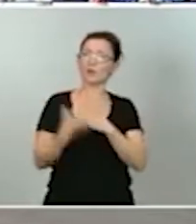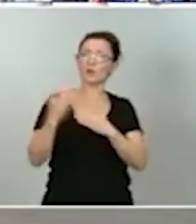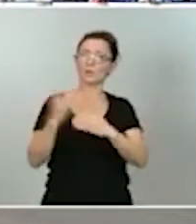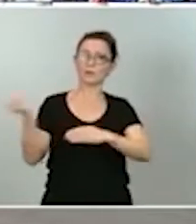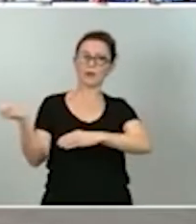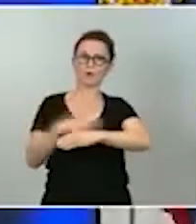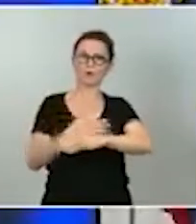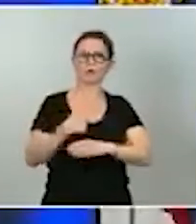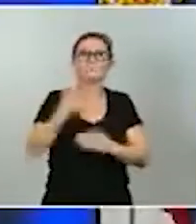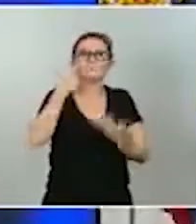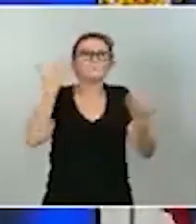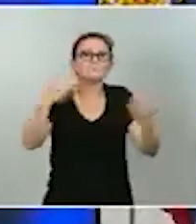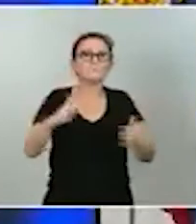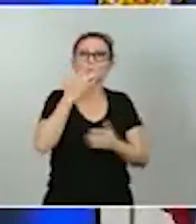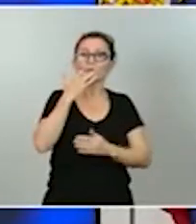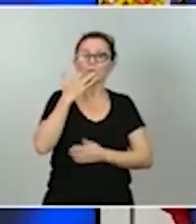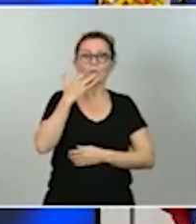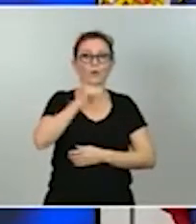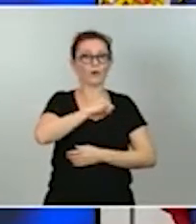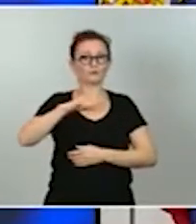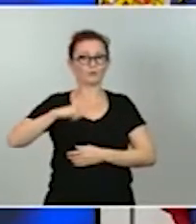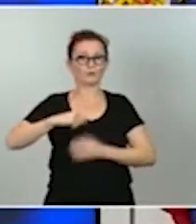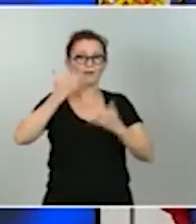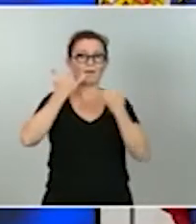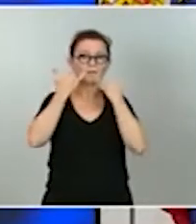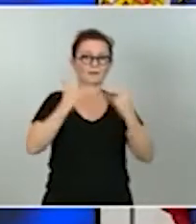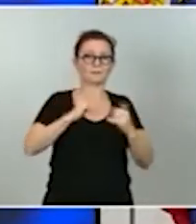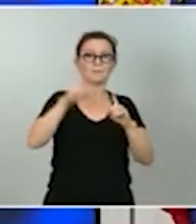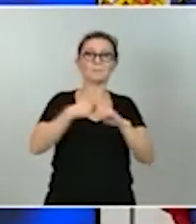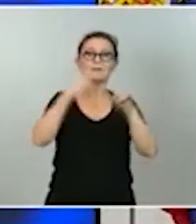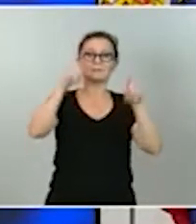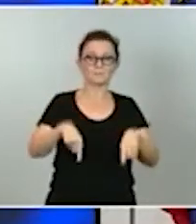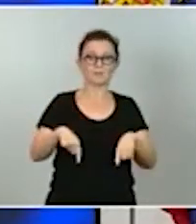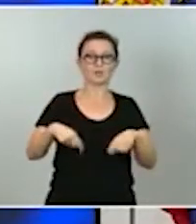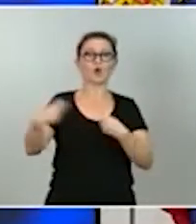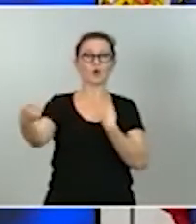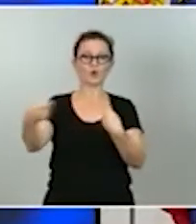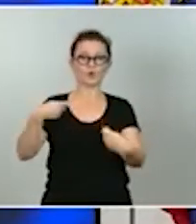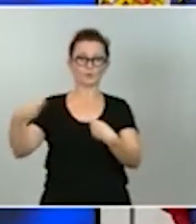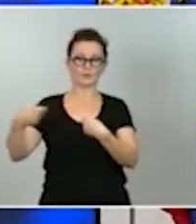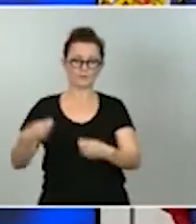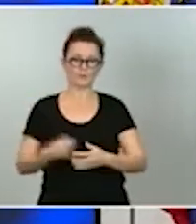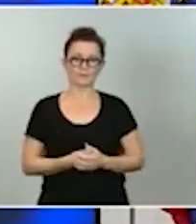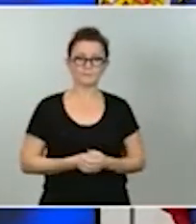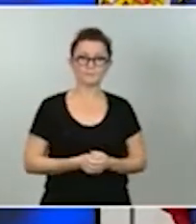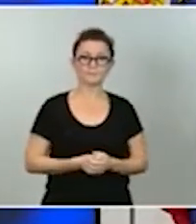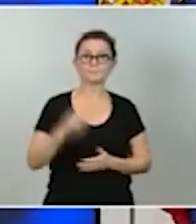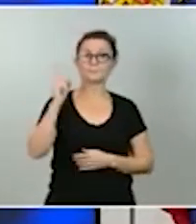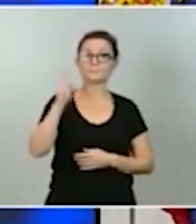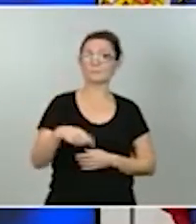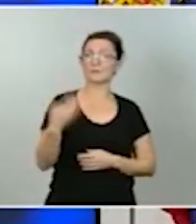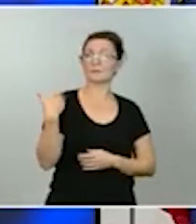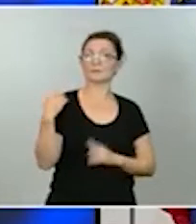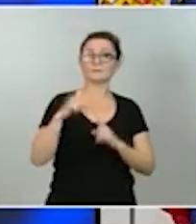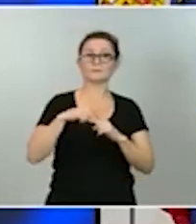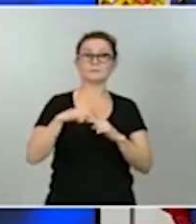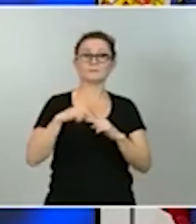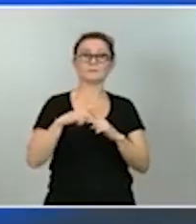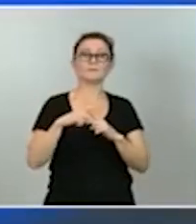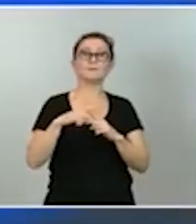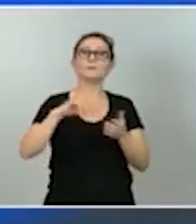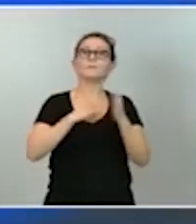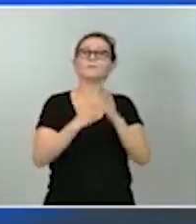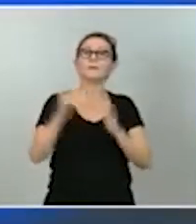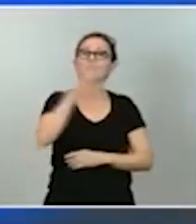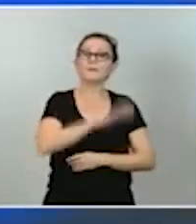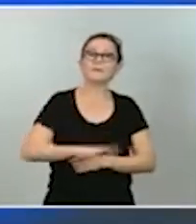en la autonomía energética y en la balanza comercial. Por ello, remitimos el pasado mes de mayo, como saben ustedes, el Plan Nacional Integrado